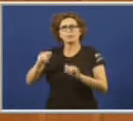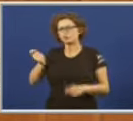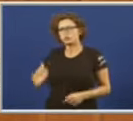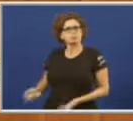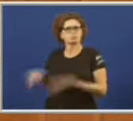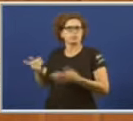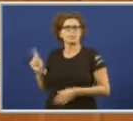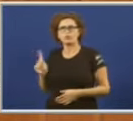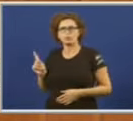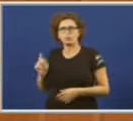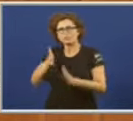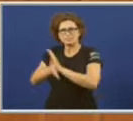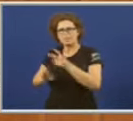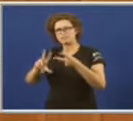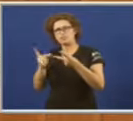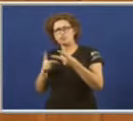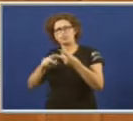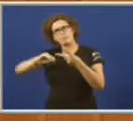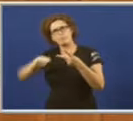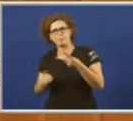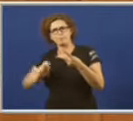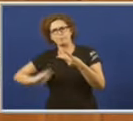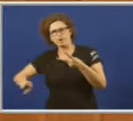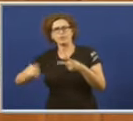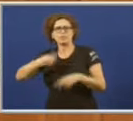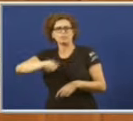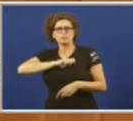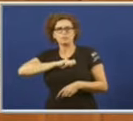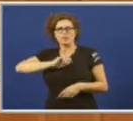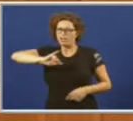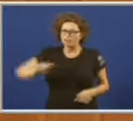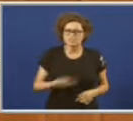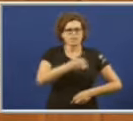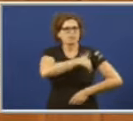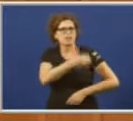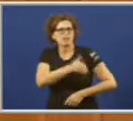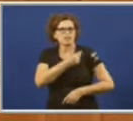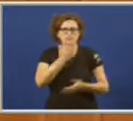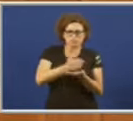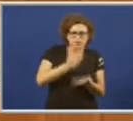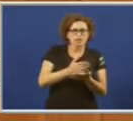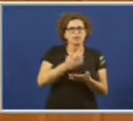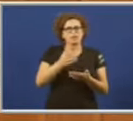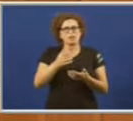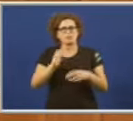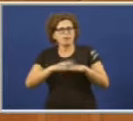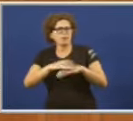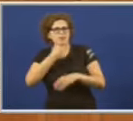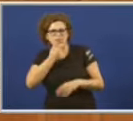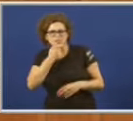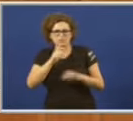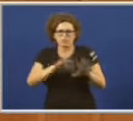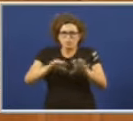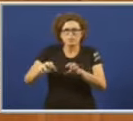os segundos máis baixos de todo o Estado. Cansa de estudar unha carreira e un mestrado e inglés para non atopar traballo ou